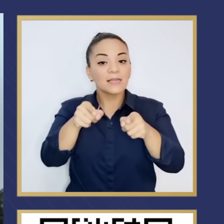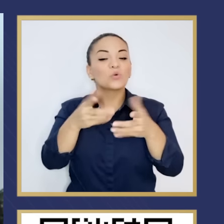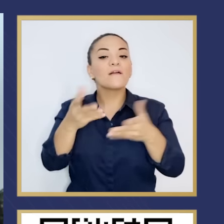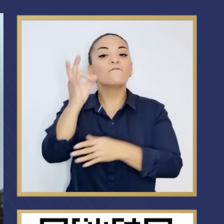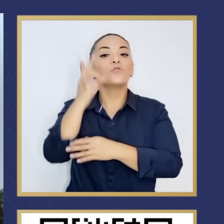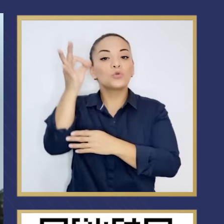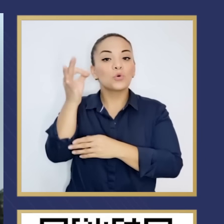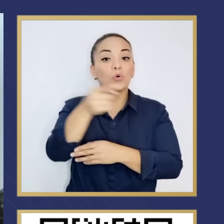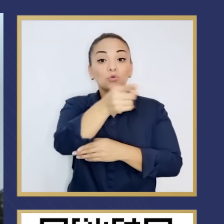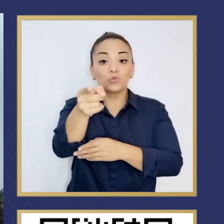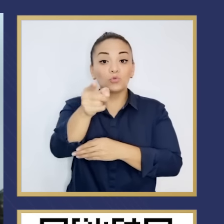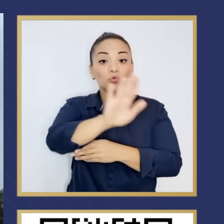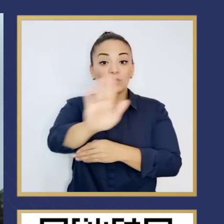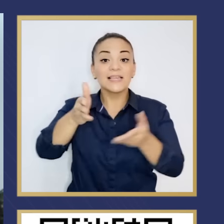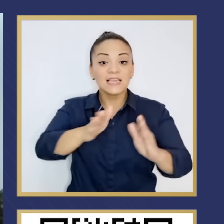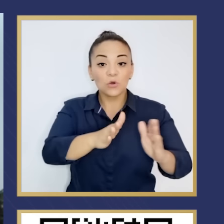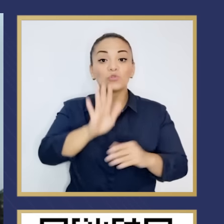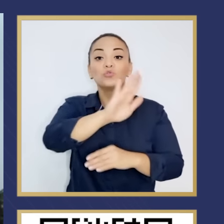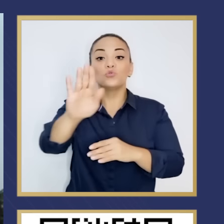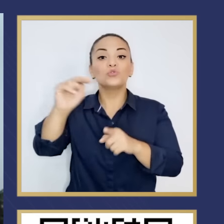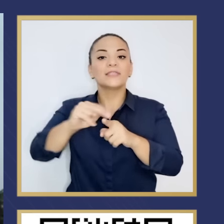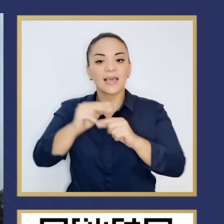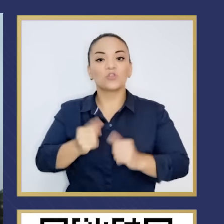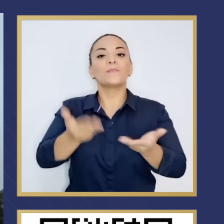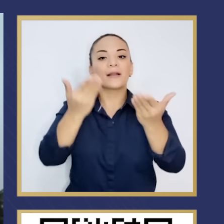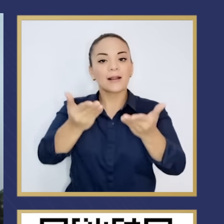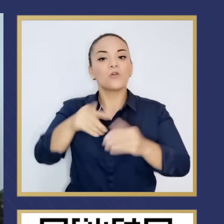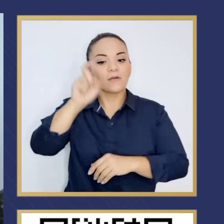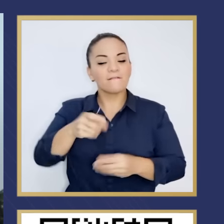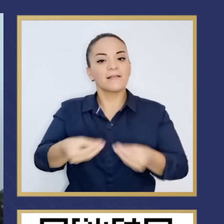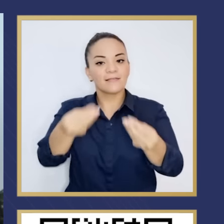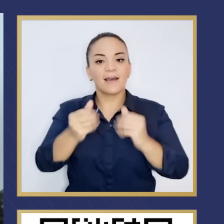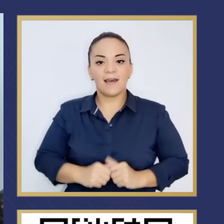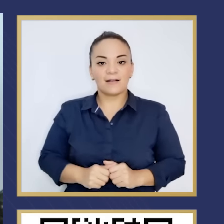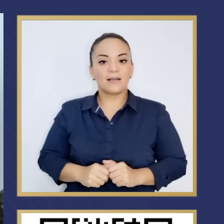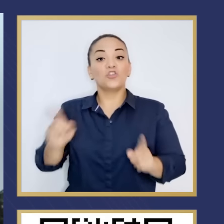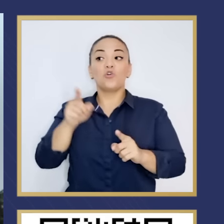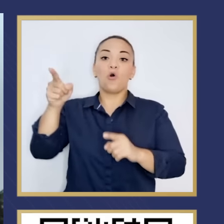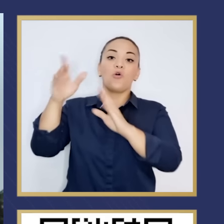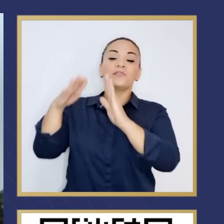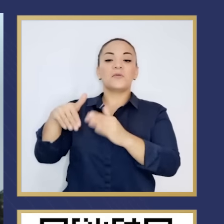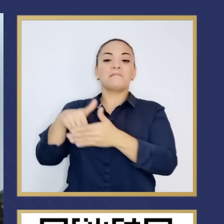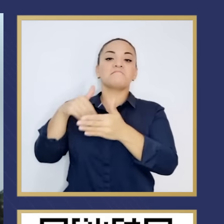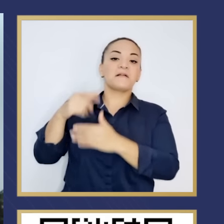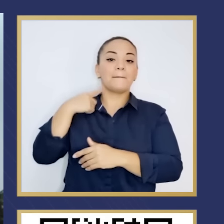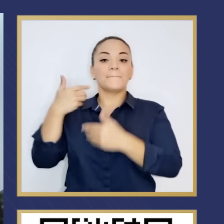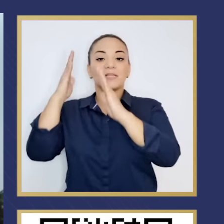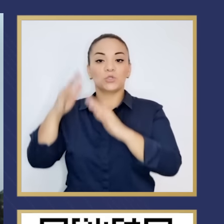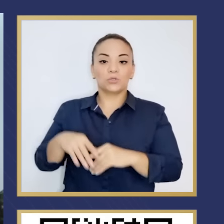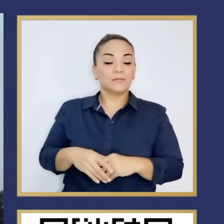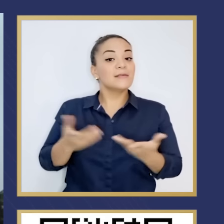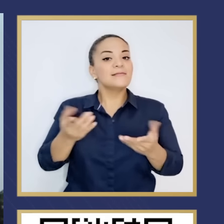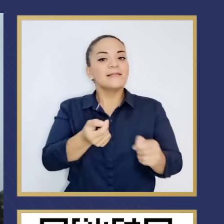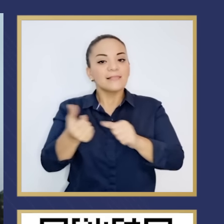para que ellos tengan lo que merecen, quitando trabas y caprichos y corrupción en